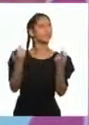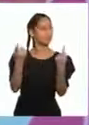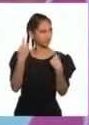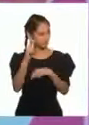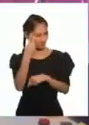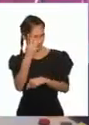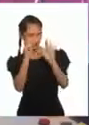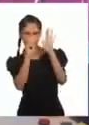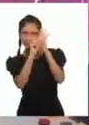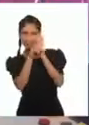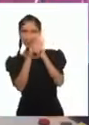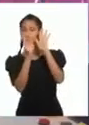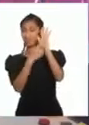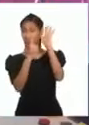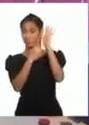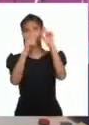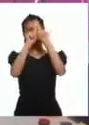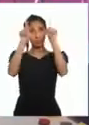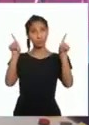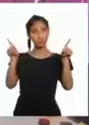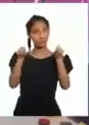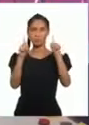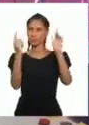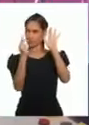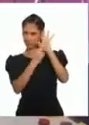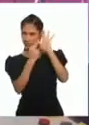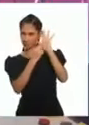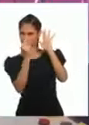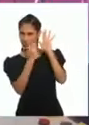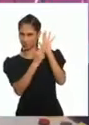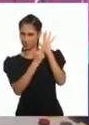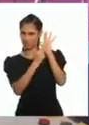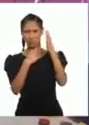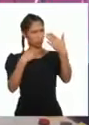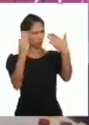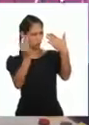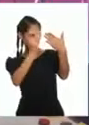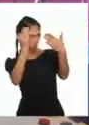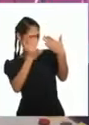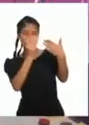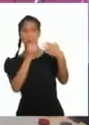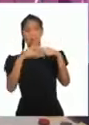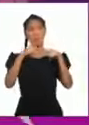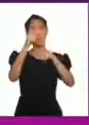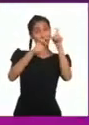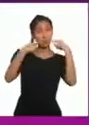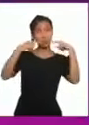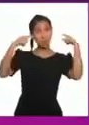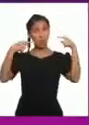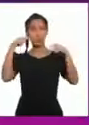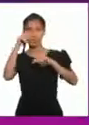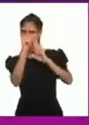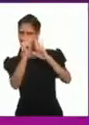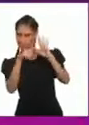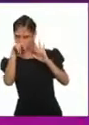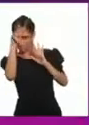Mira este afiche que encontré en la web mientras buscaba a artistas peruanos